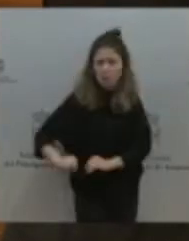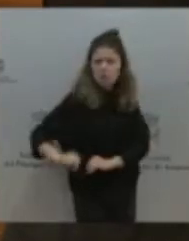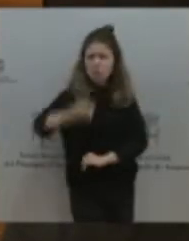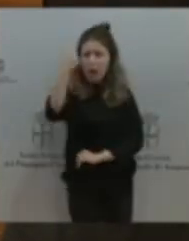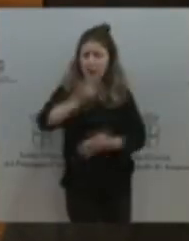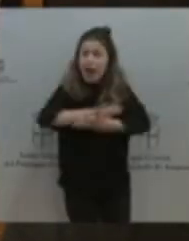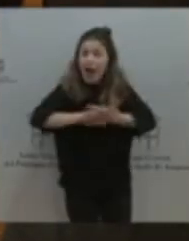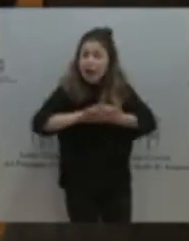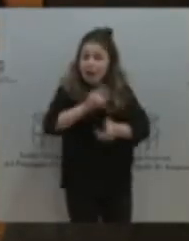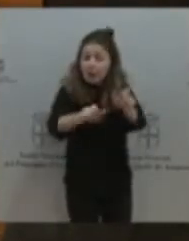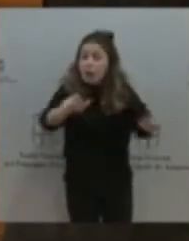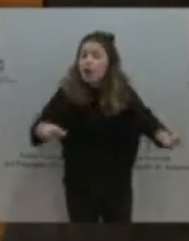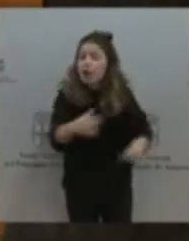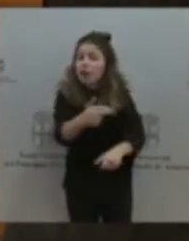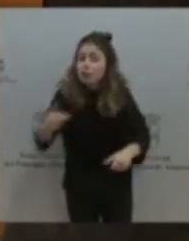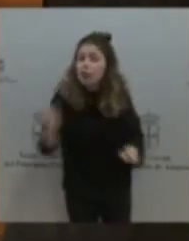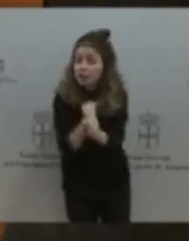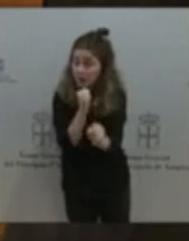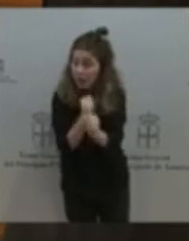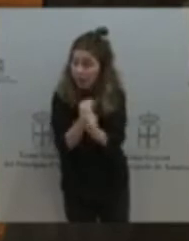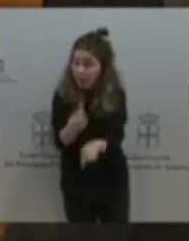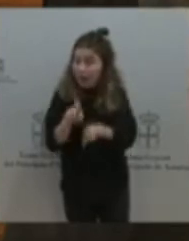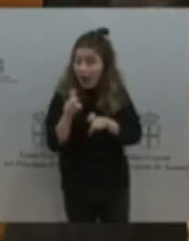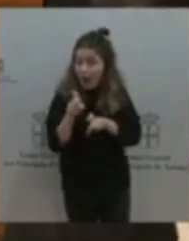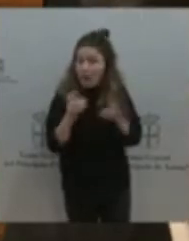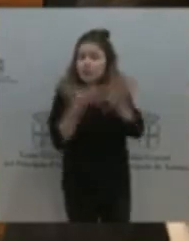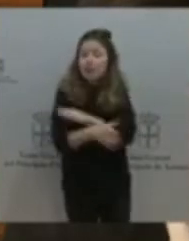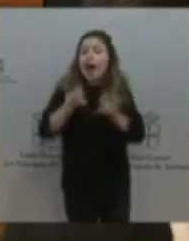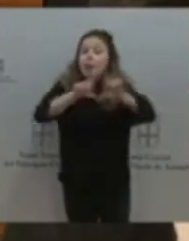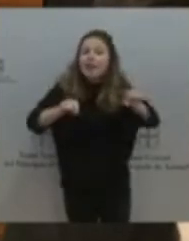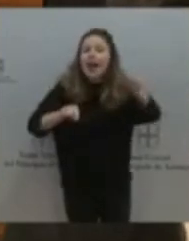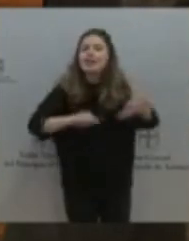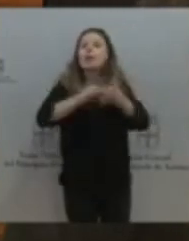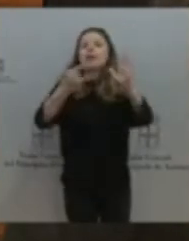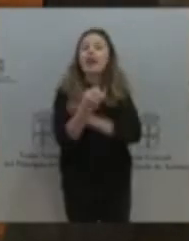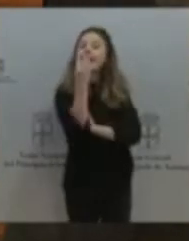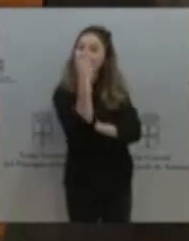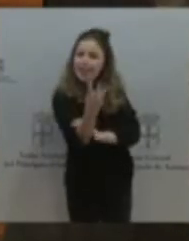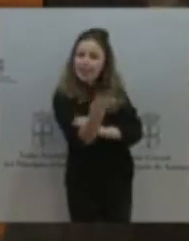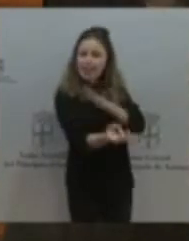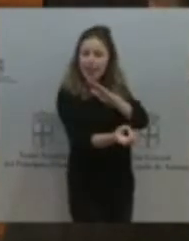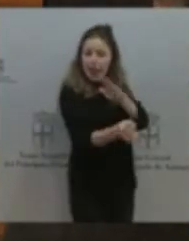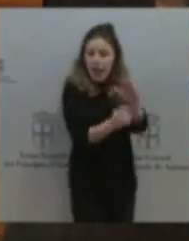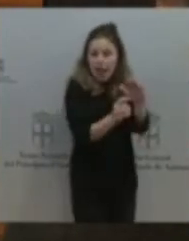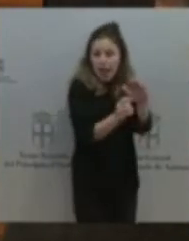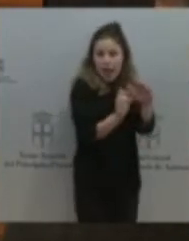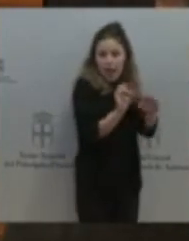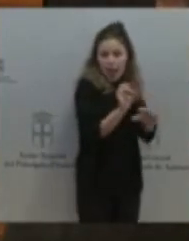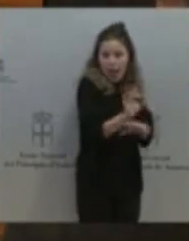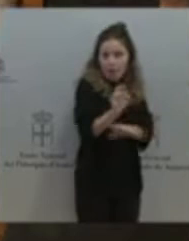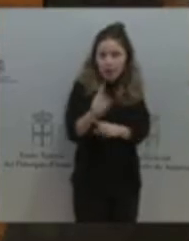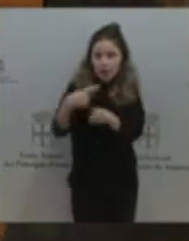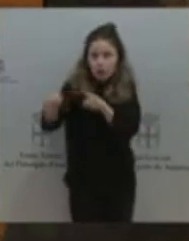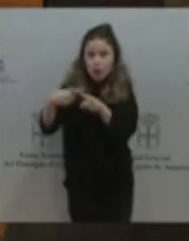que esta empresa haya planificado tres emisores de productos tóxicos al mar, al Cantábrico, a la zona